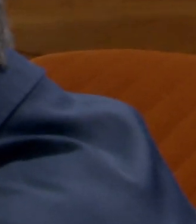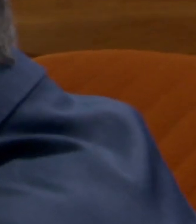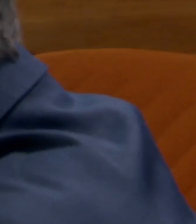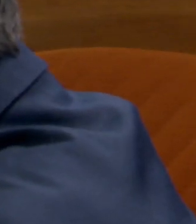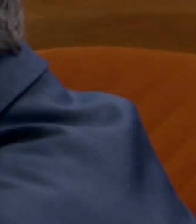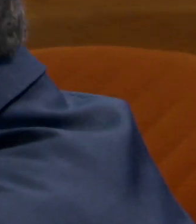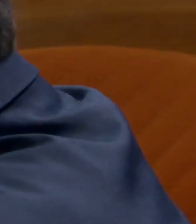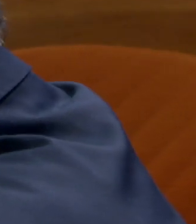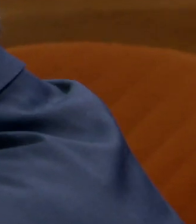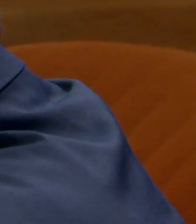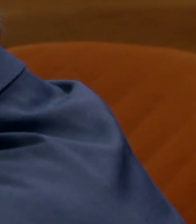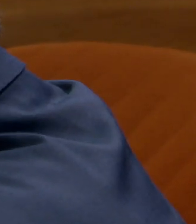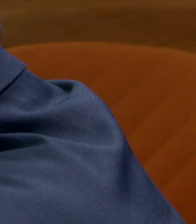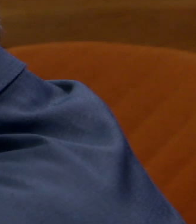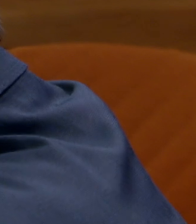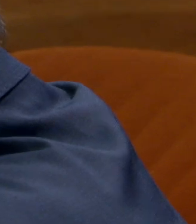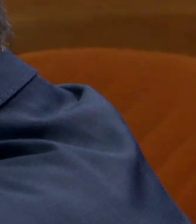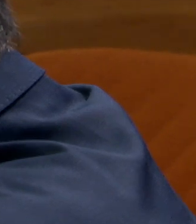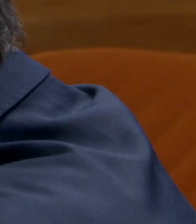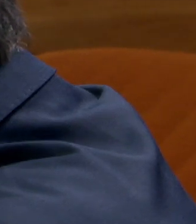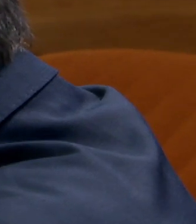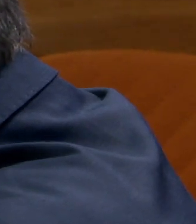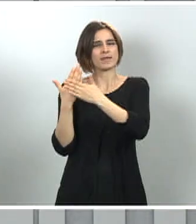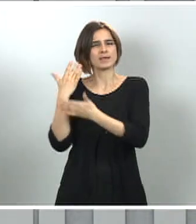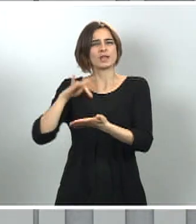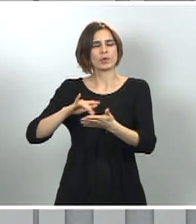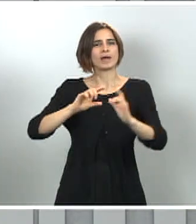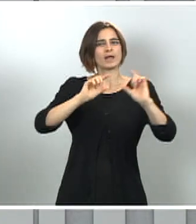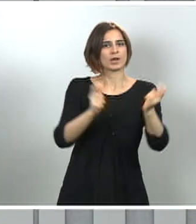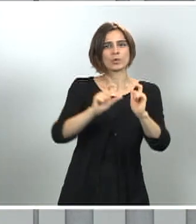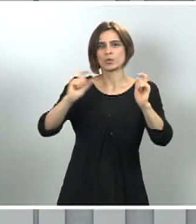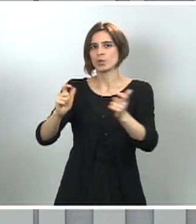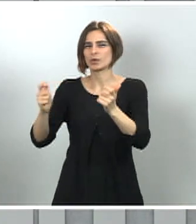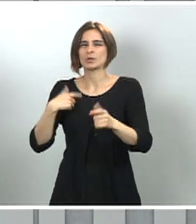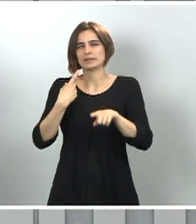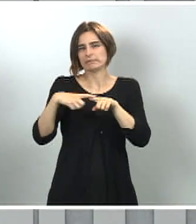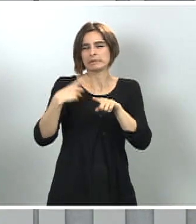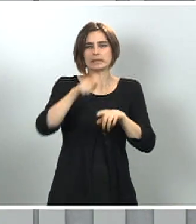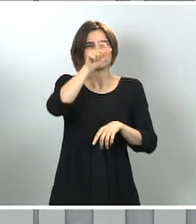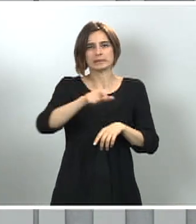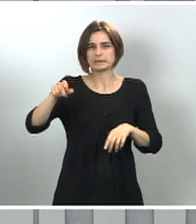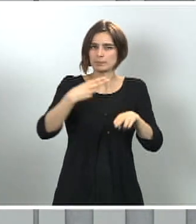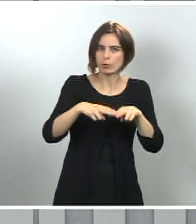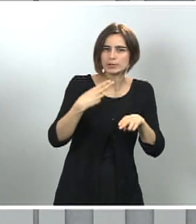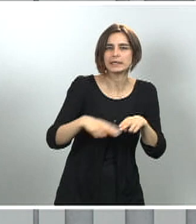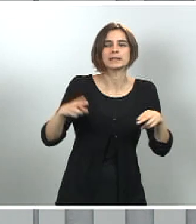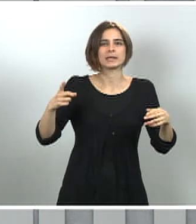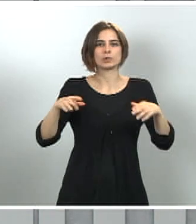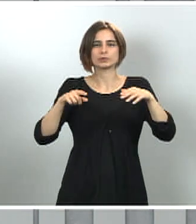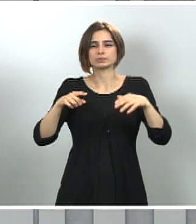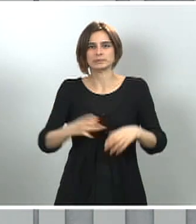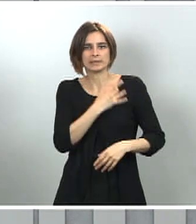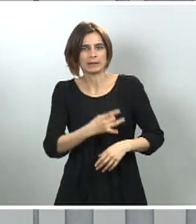reuniendo durante los pasados días con diferentes actores sociales, partidos políticos, comunidades autónomas,